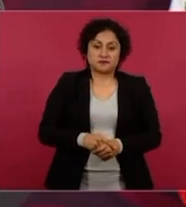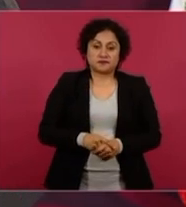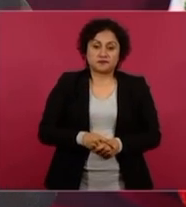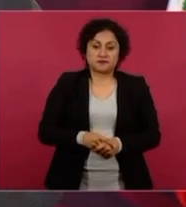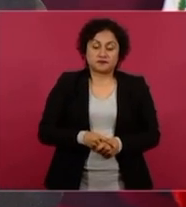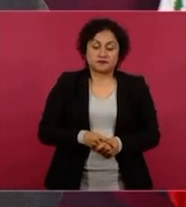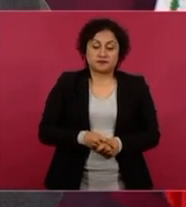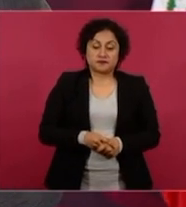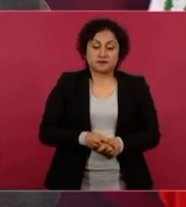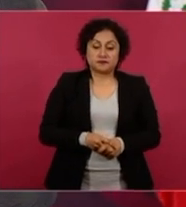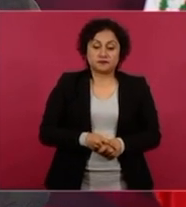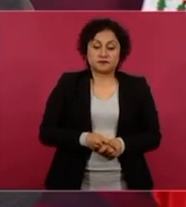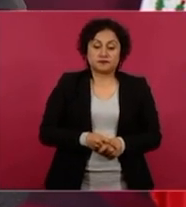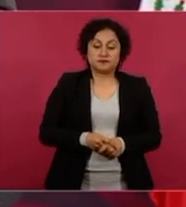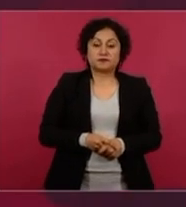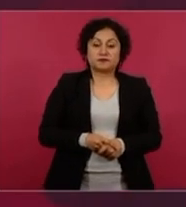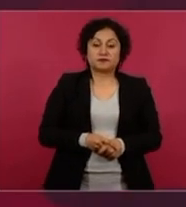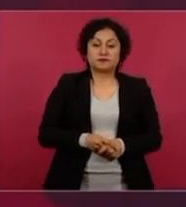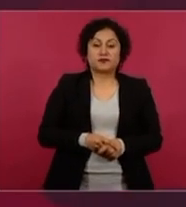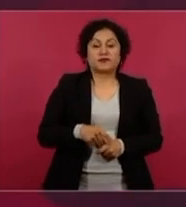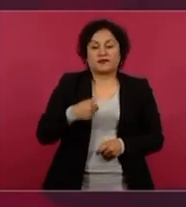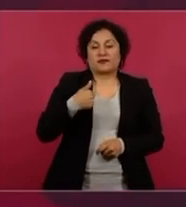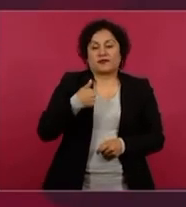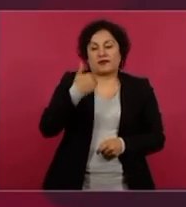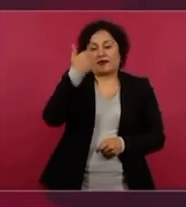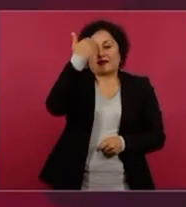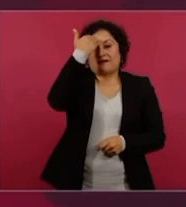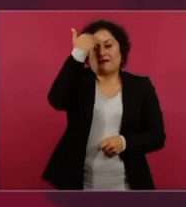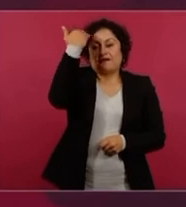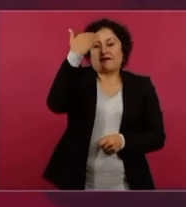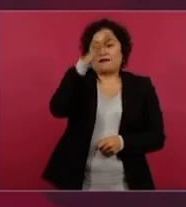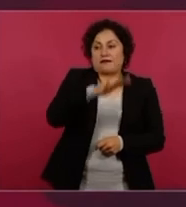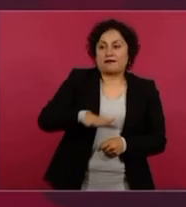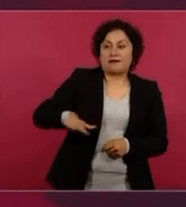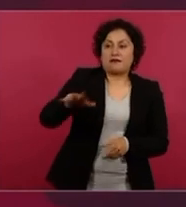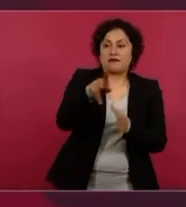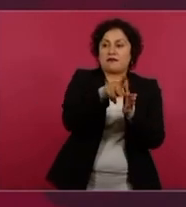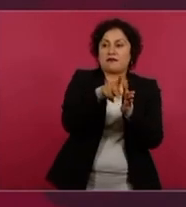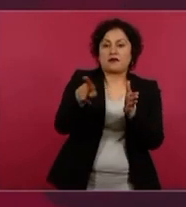la prensa vendida, alquilada,